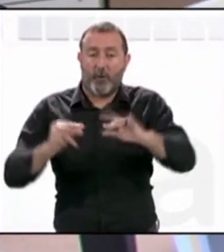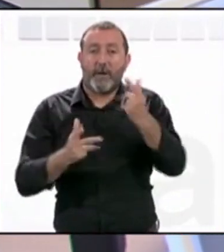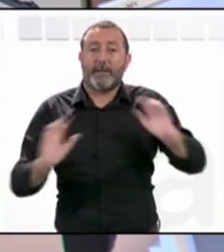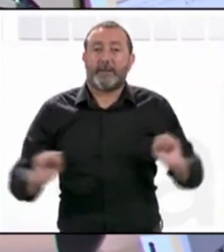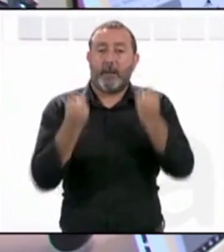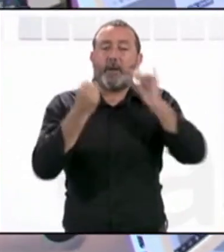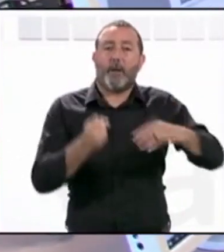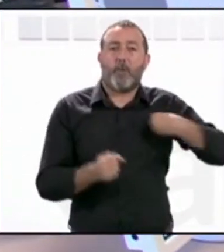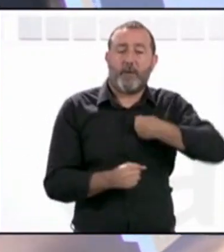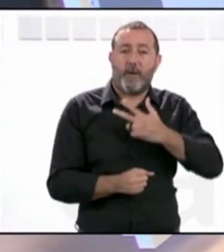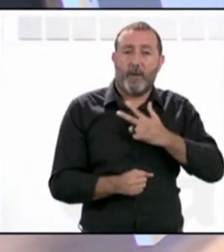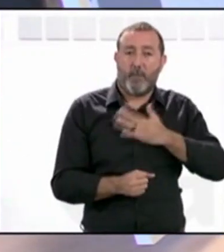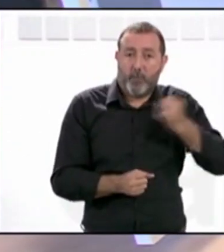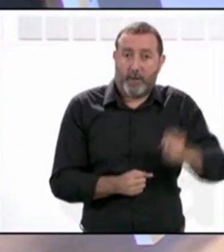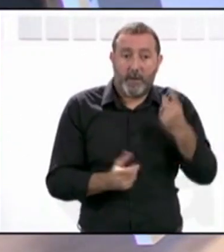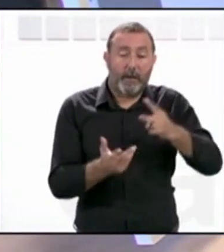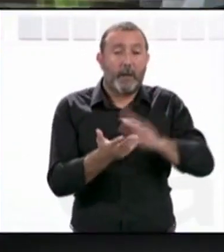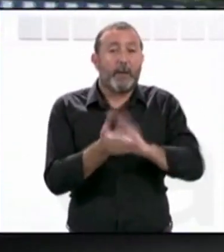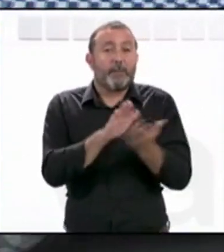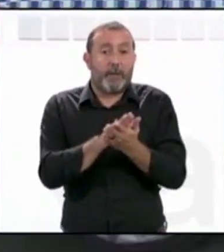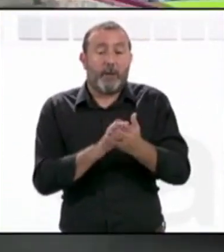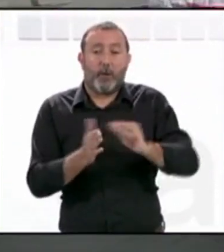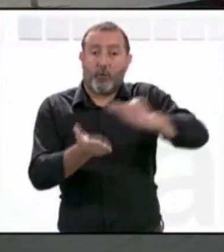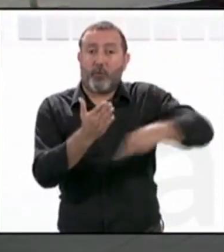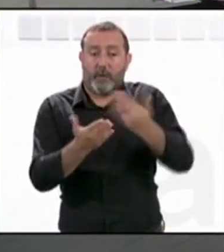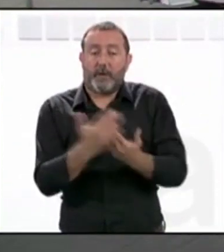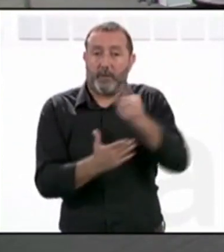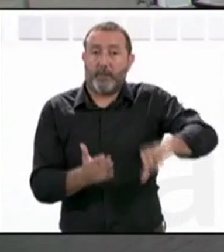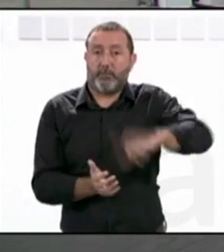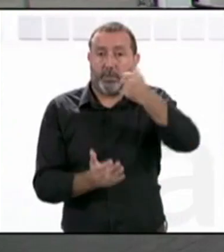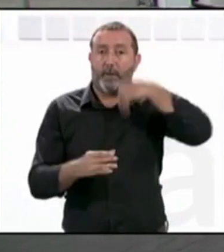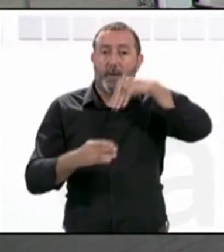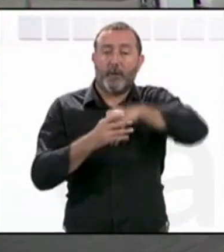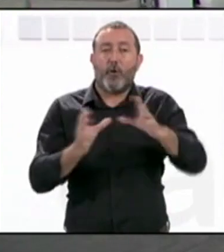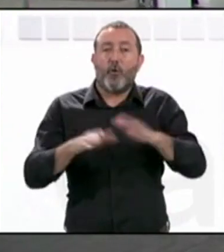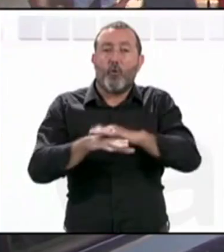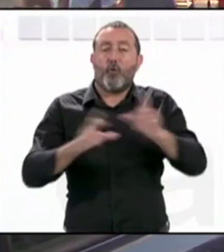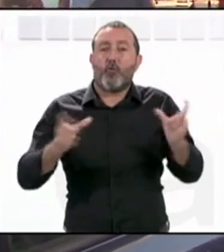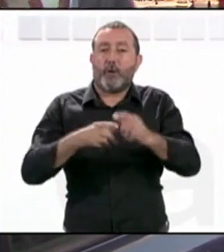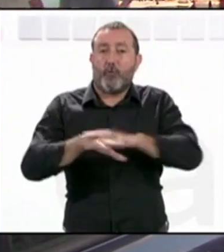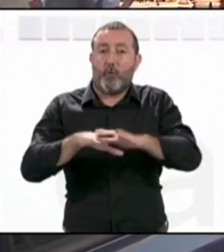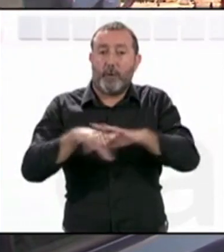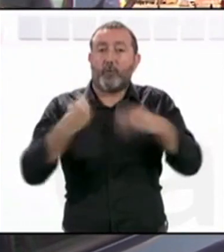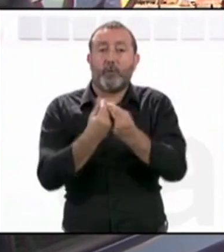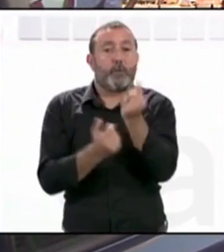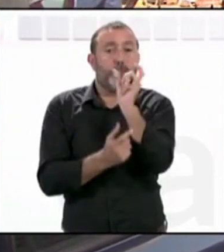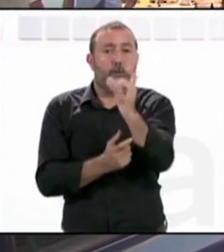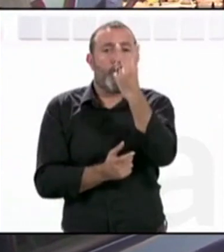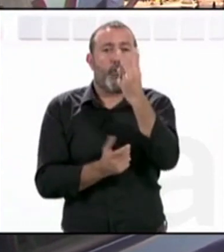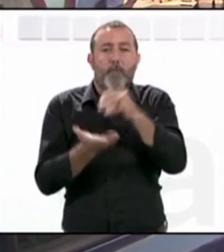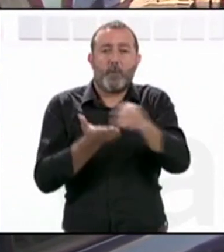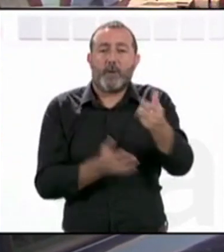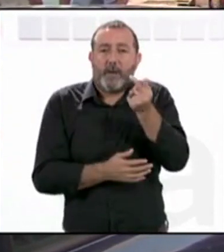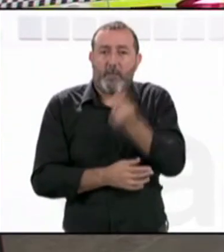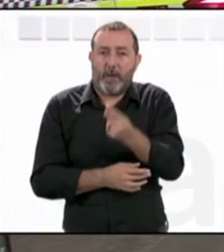policía local. El expediente de contratación ha sido aprobado esta mañana en la Junta de Gobierno local por un importe de dos millones y medio de